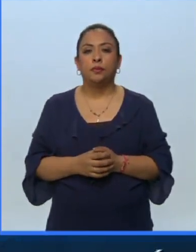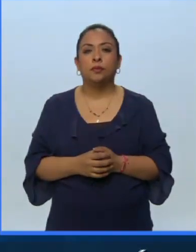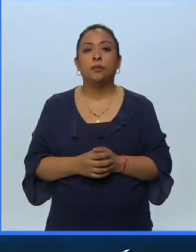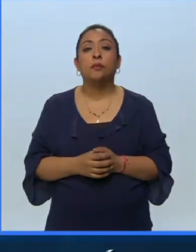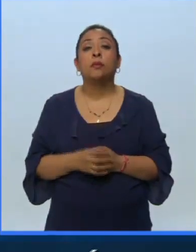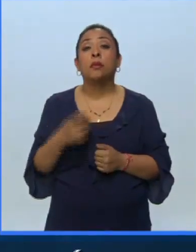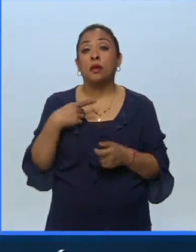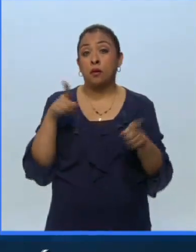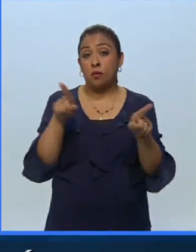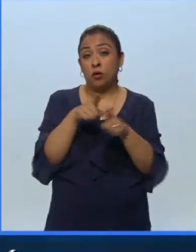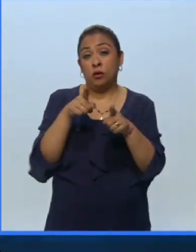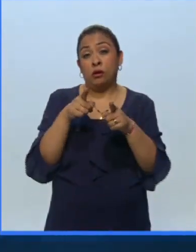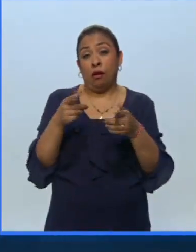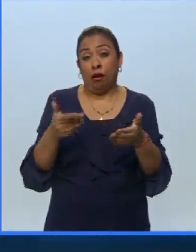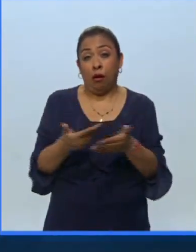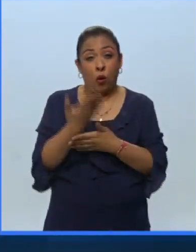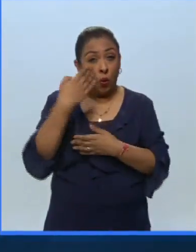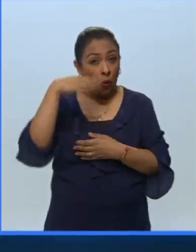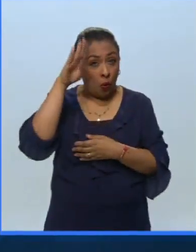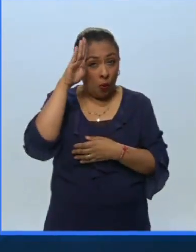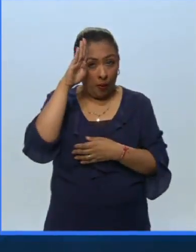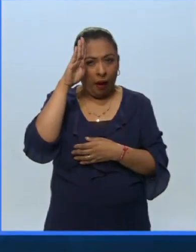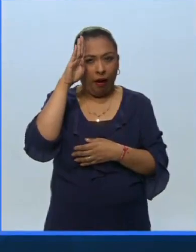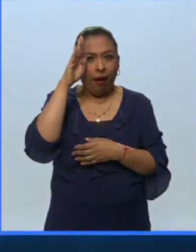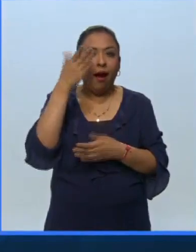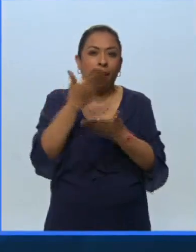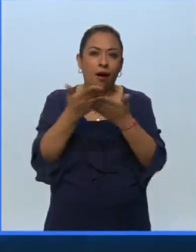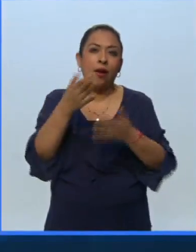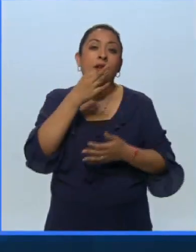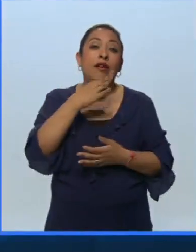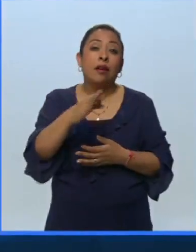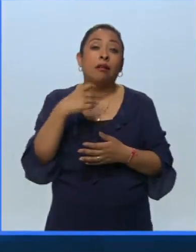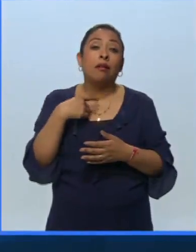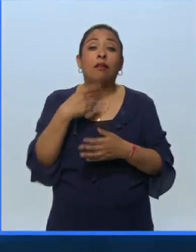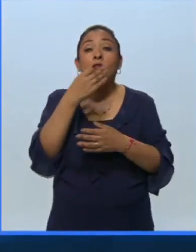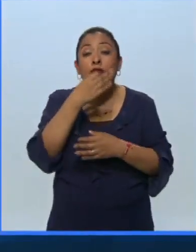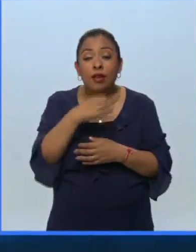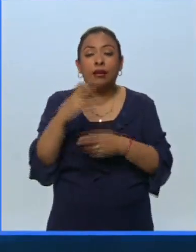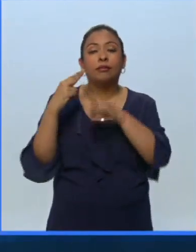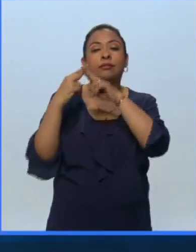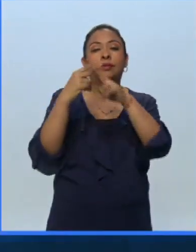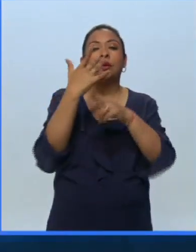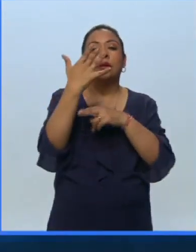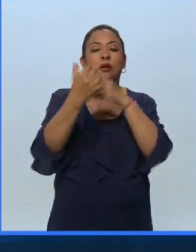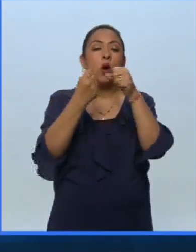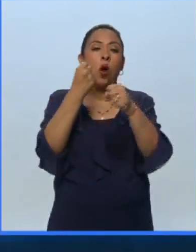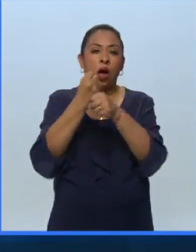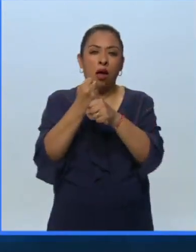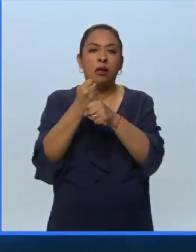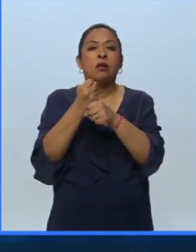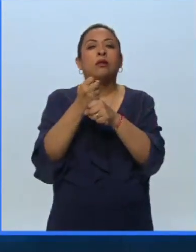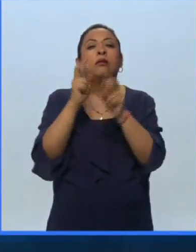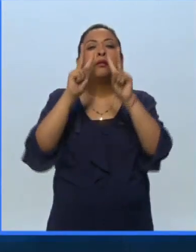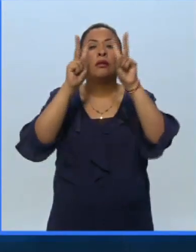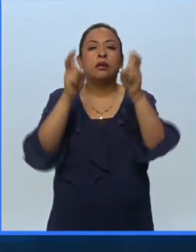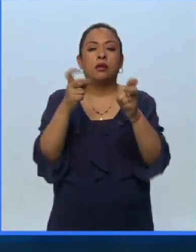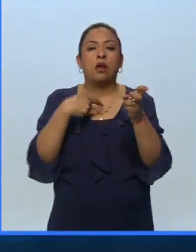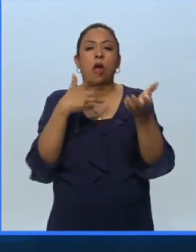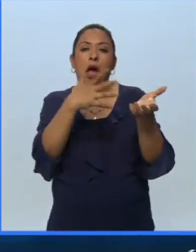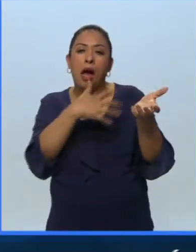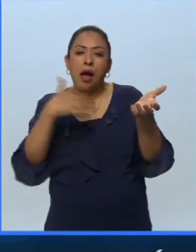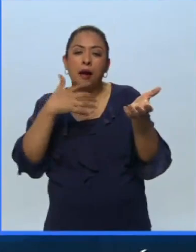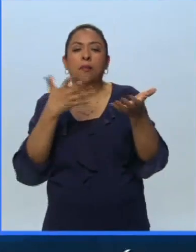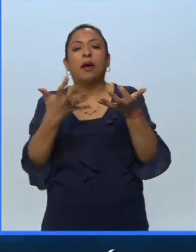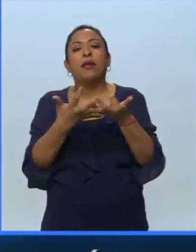El músico de origen cubano aprovechó el festival para celebrar sus 55 años de carrera con un concierto que tituló Mi arpa, mis